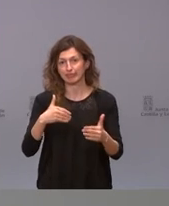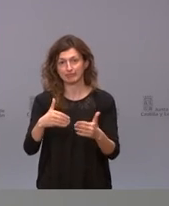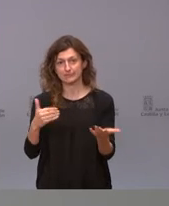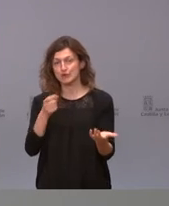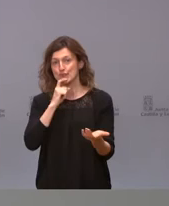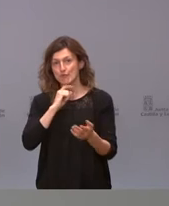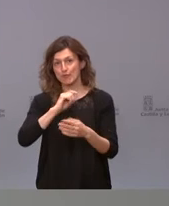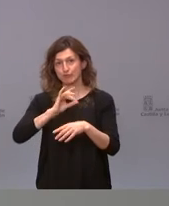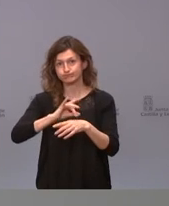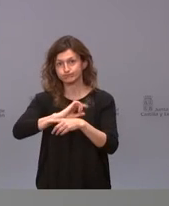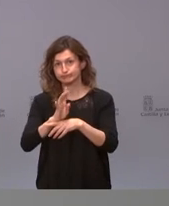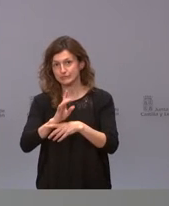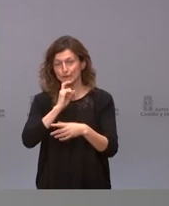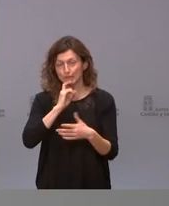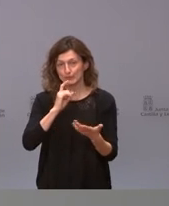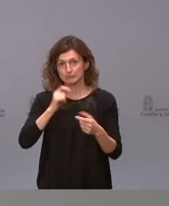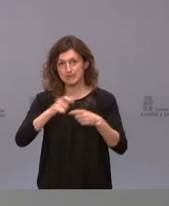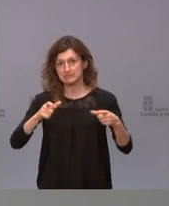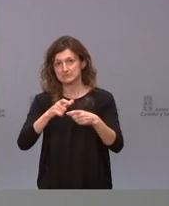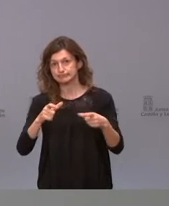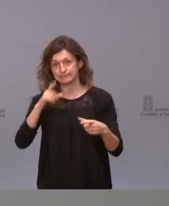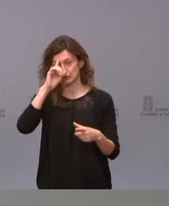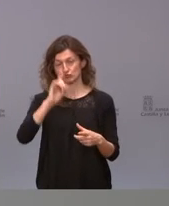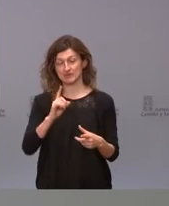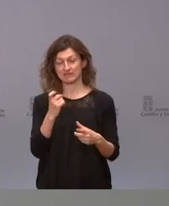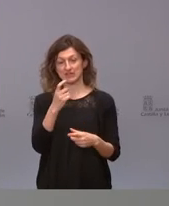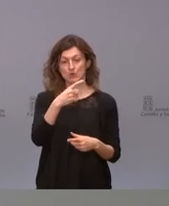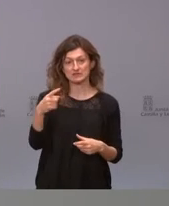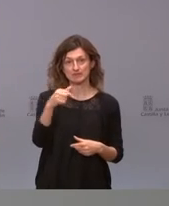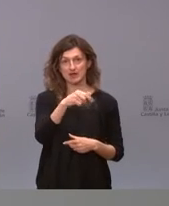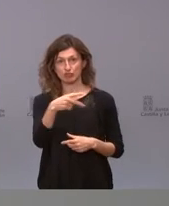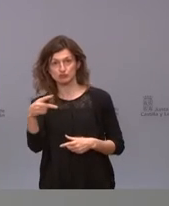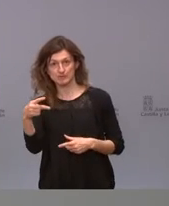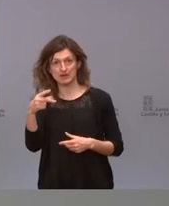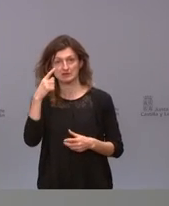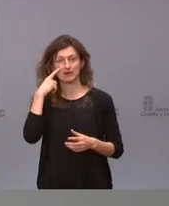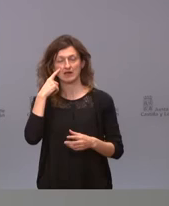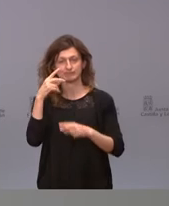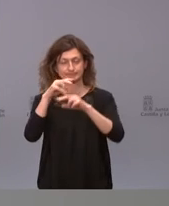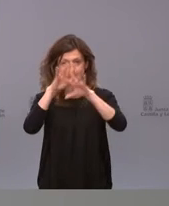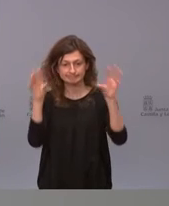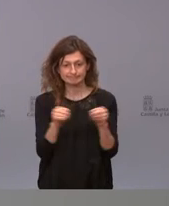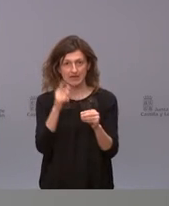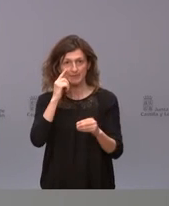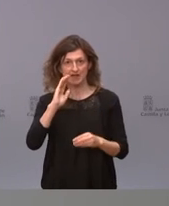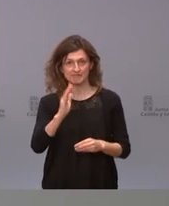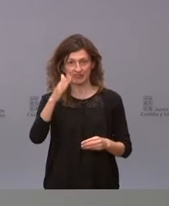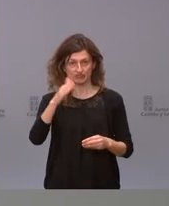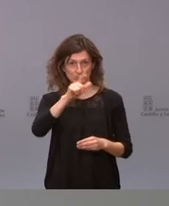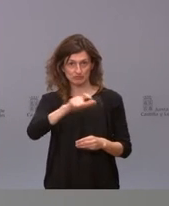comportamiento pero que todavía tiene que pasar una semana o dos para valorar el impacto que tiene sobre nuestra